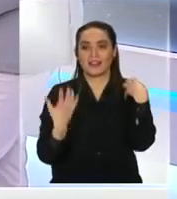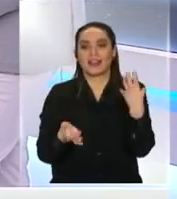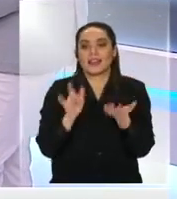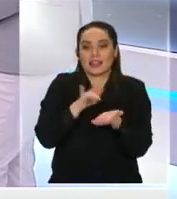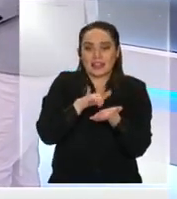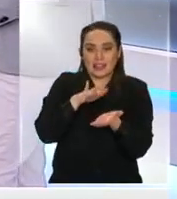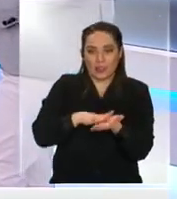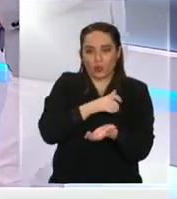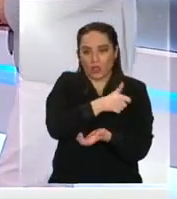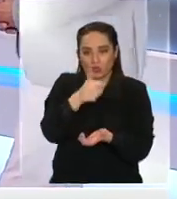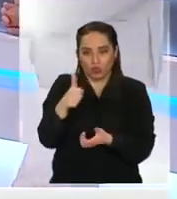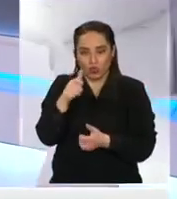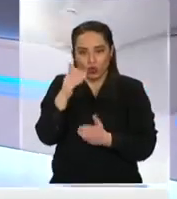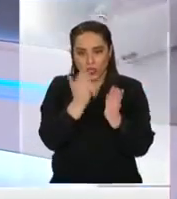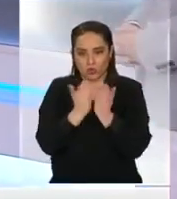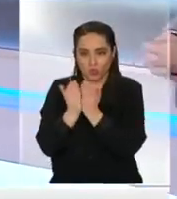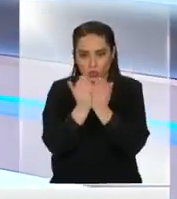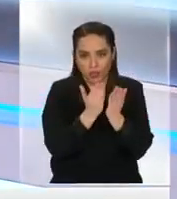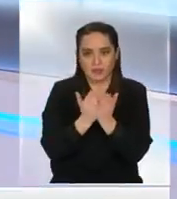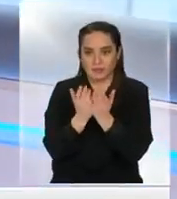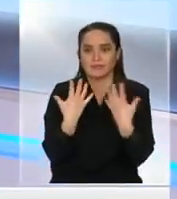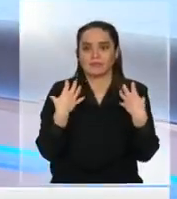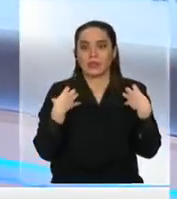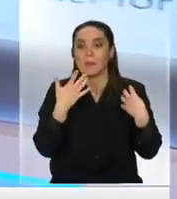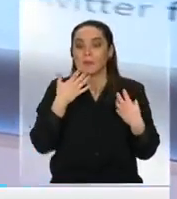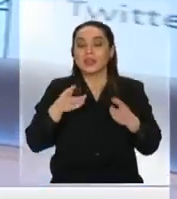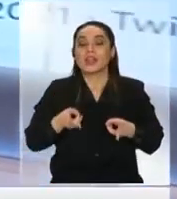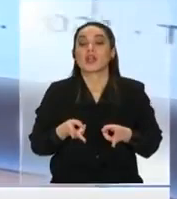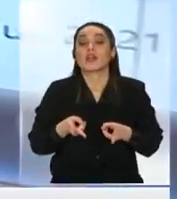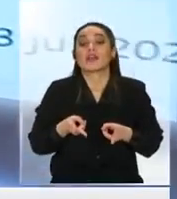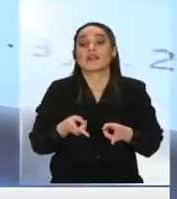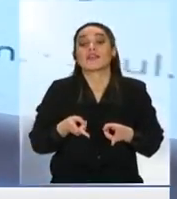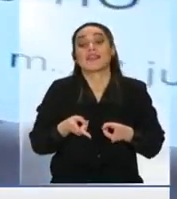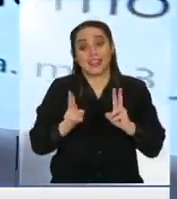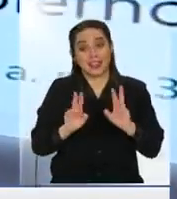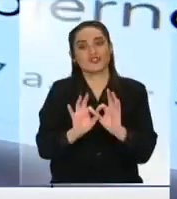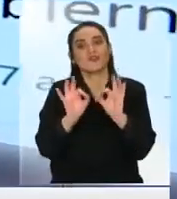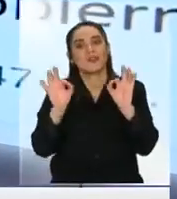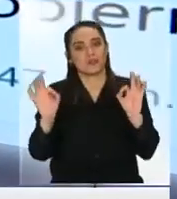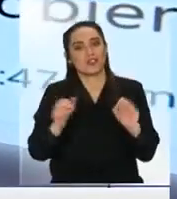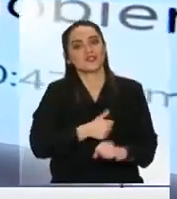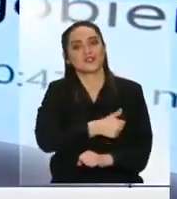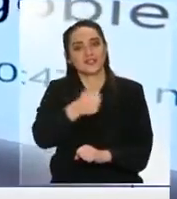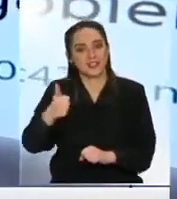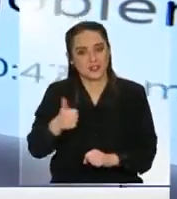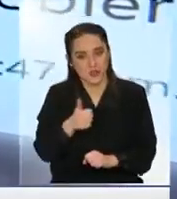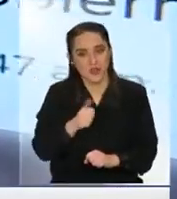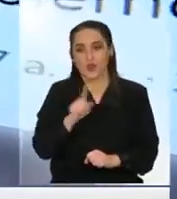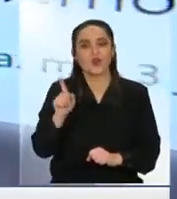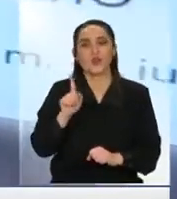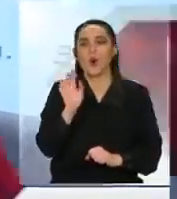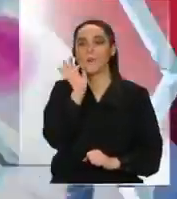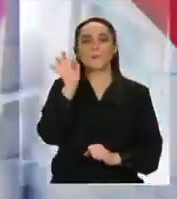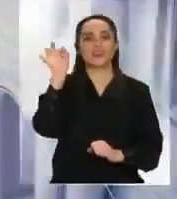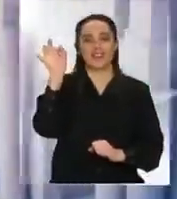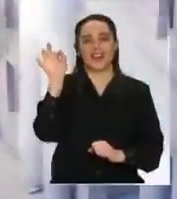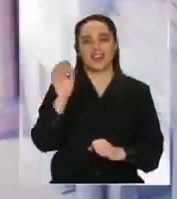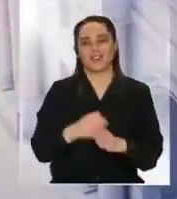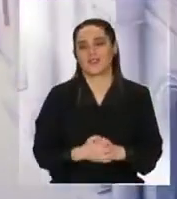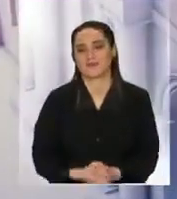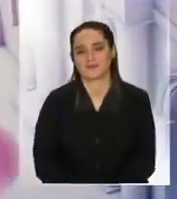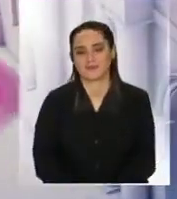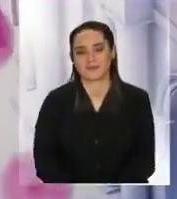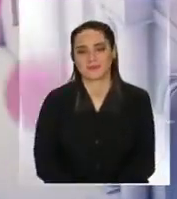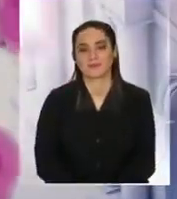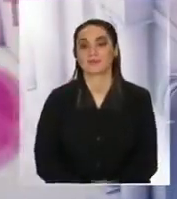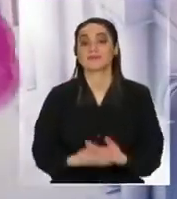esta condición porque la educación es un derecho y no un privilegio. Alan, gracias. Vamos con la otra consulta que